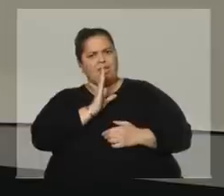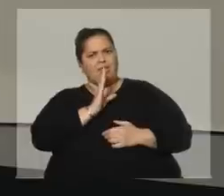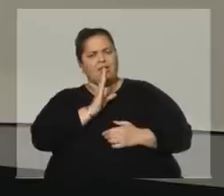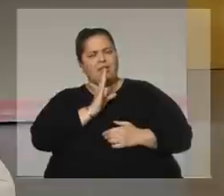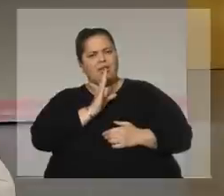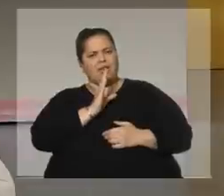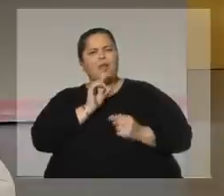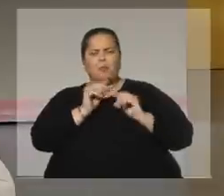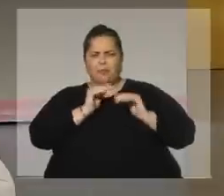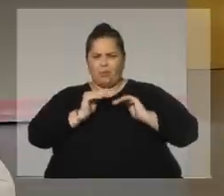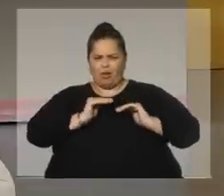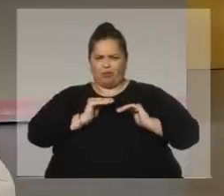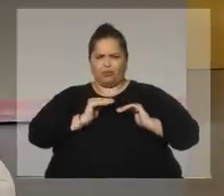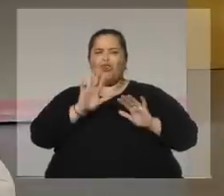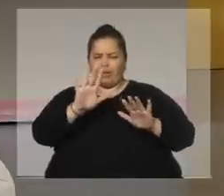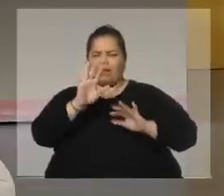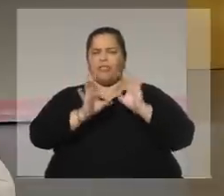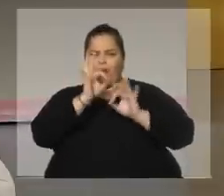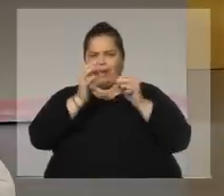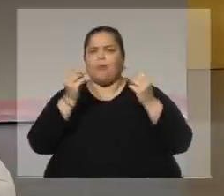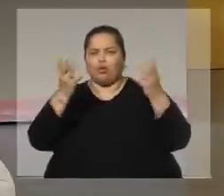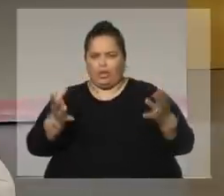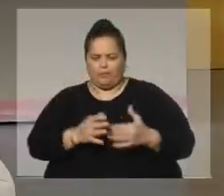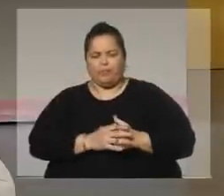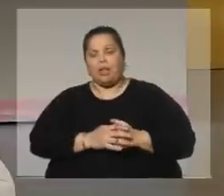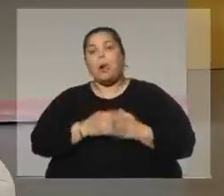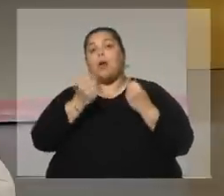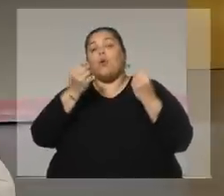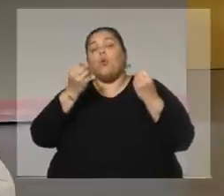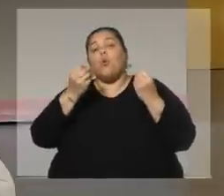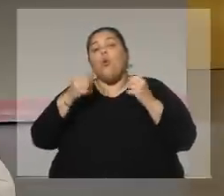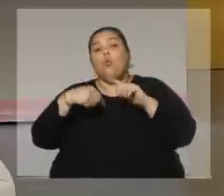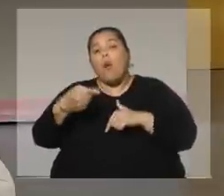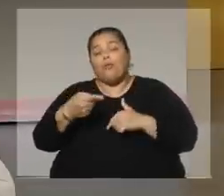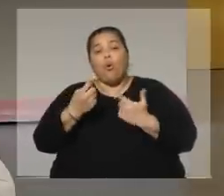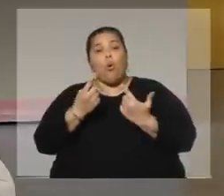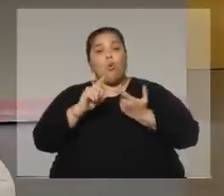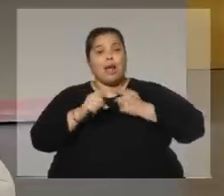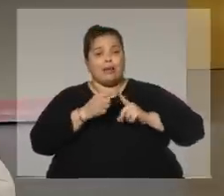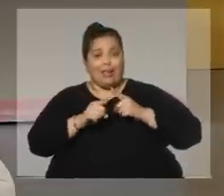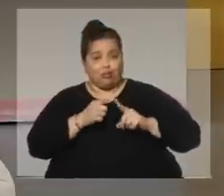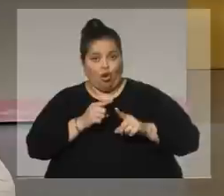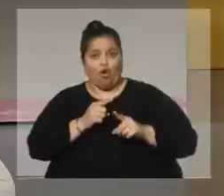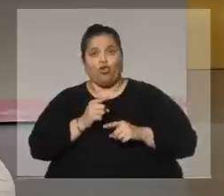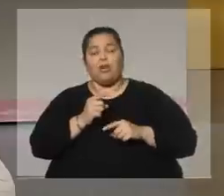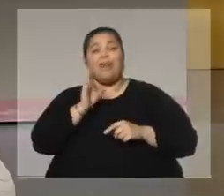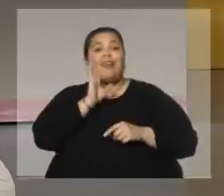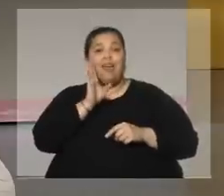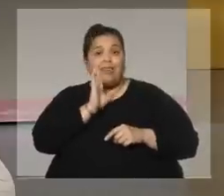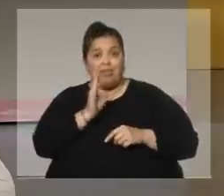menos, ¿eh? No, no, pero te voy a explicar por qué. Cuando una relación afectiva gay